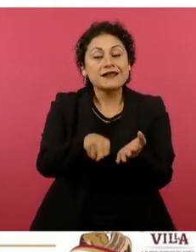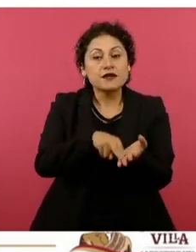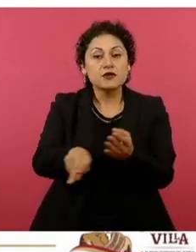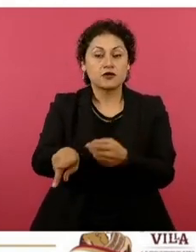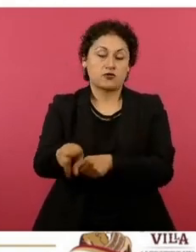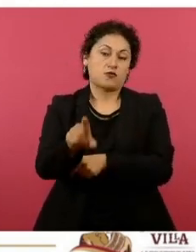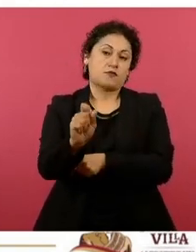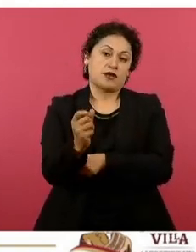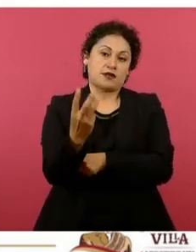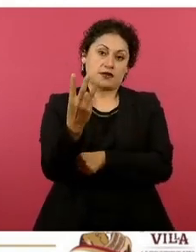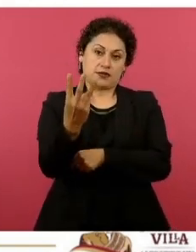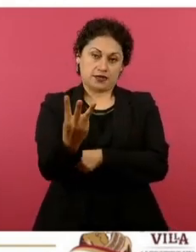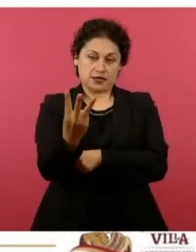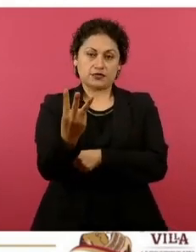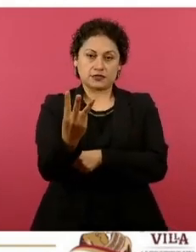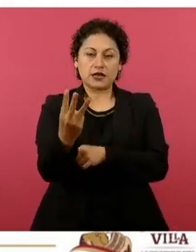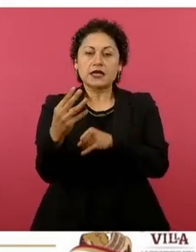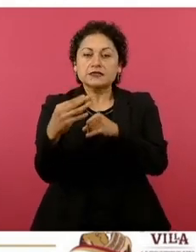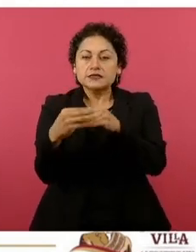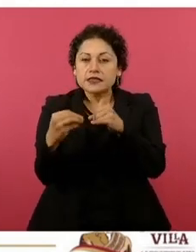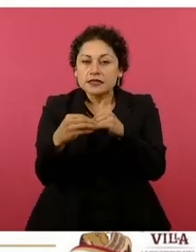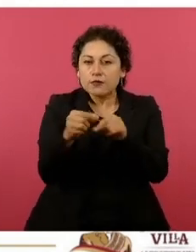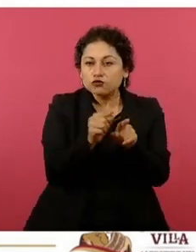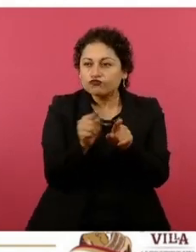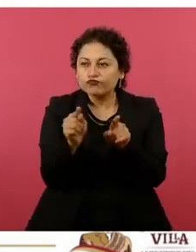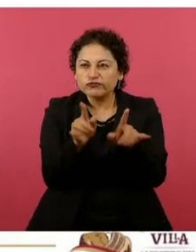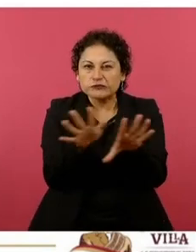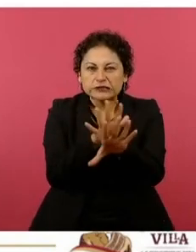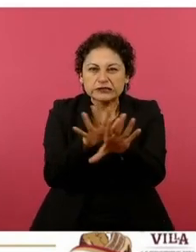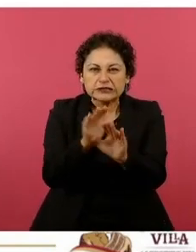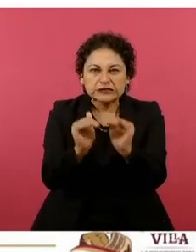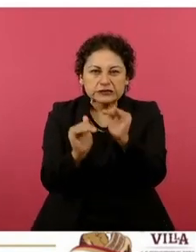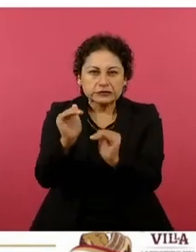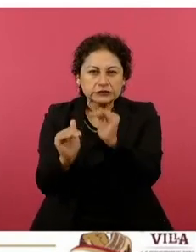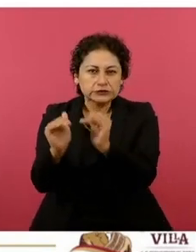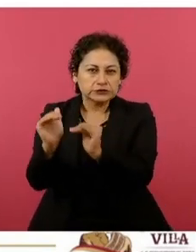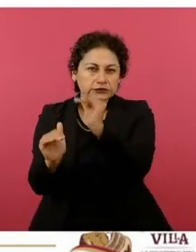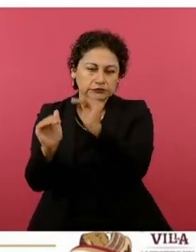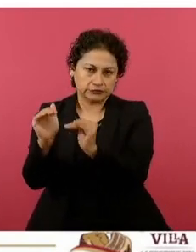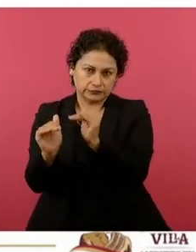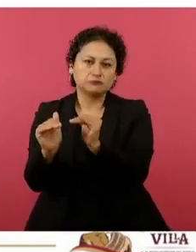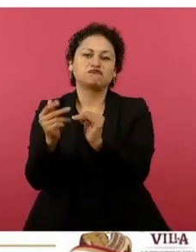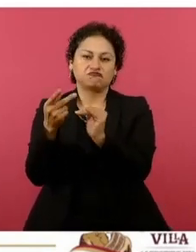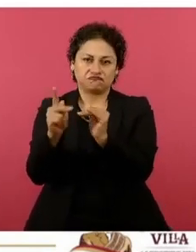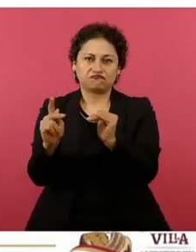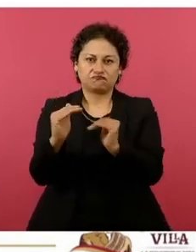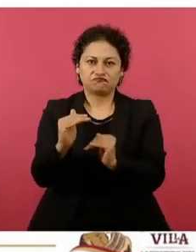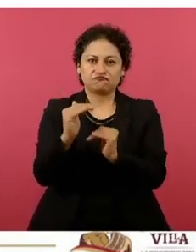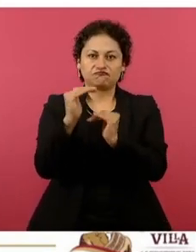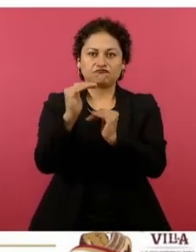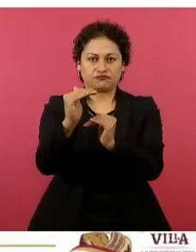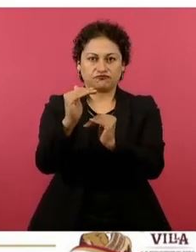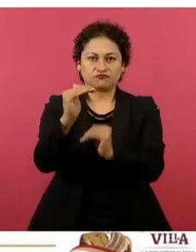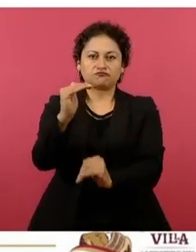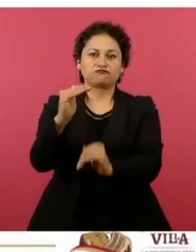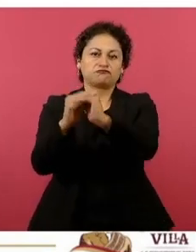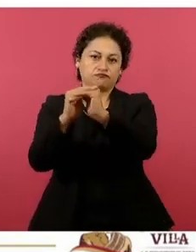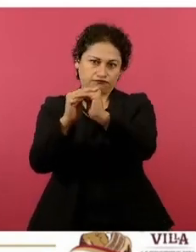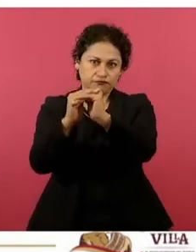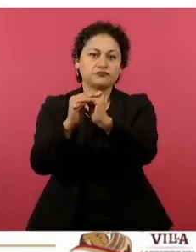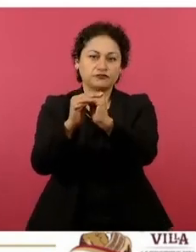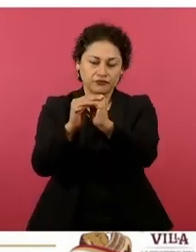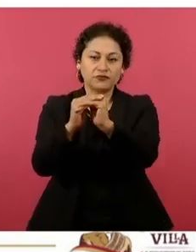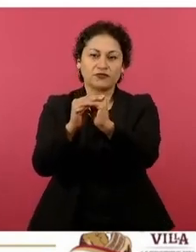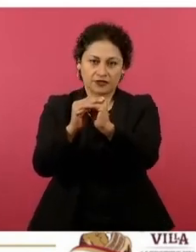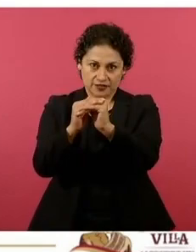que va cambiando son los centavos, pero siempre por arriba de ese monto y nunca llegando al peso